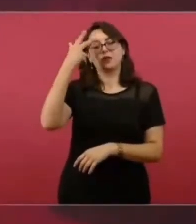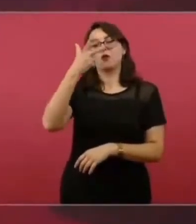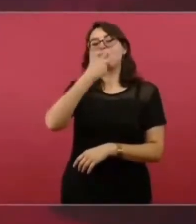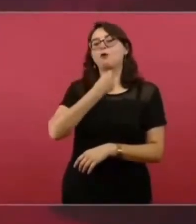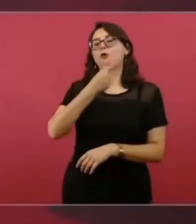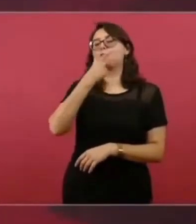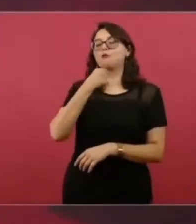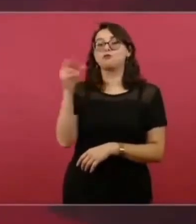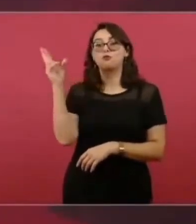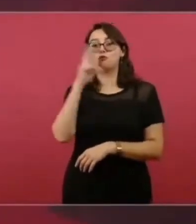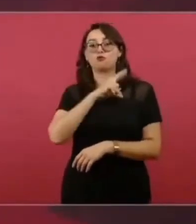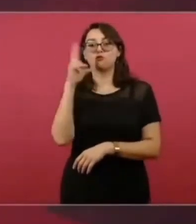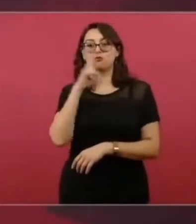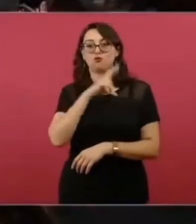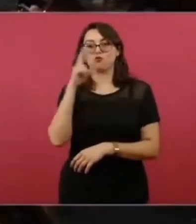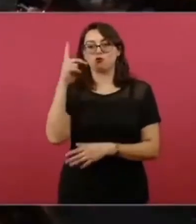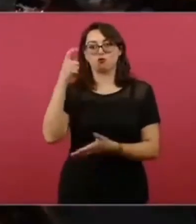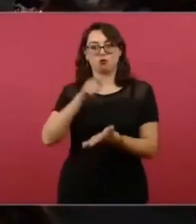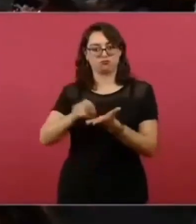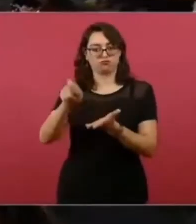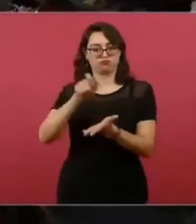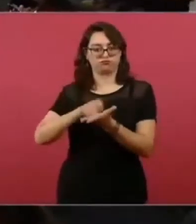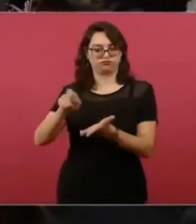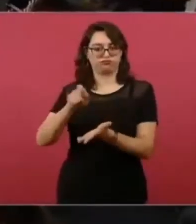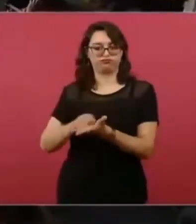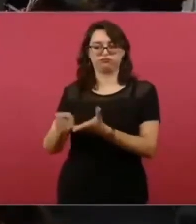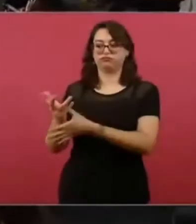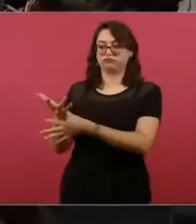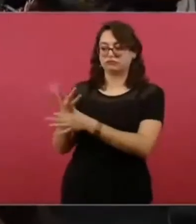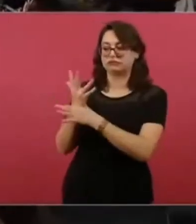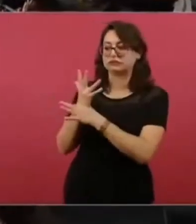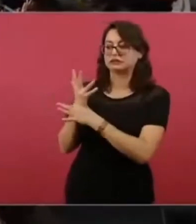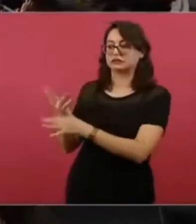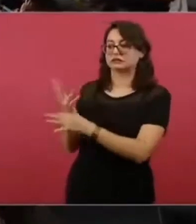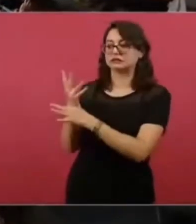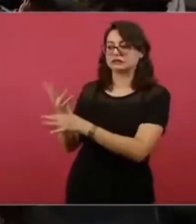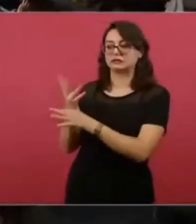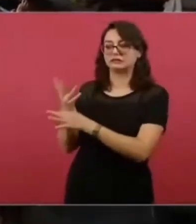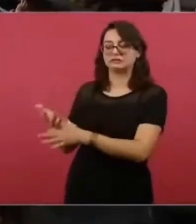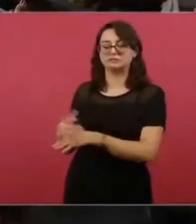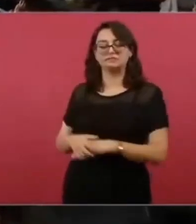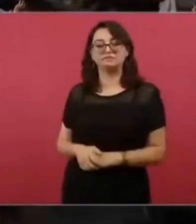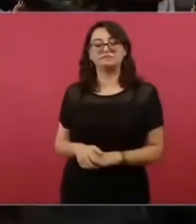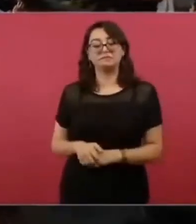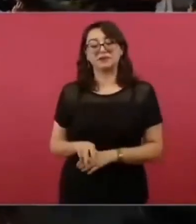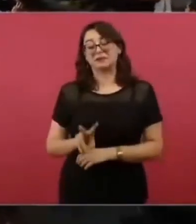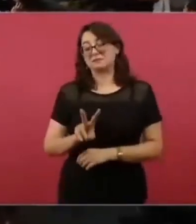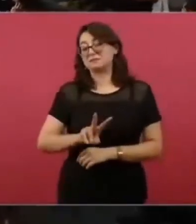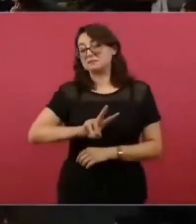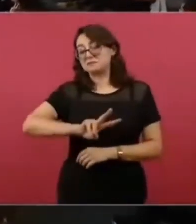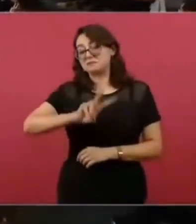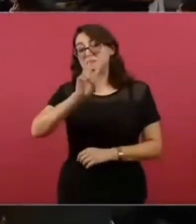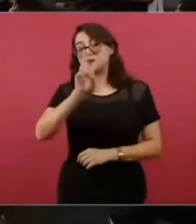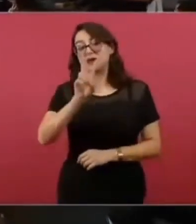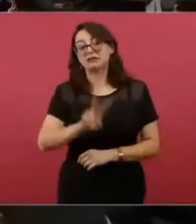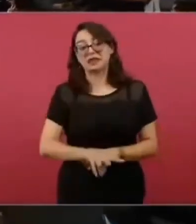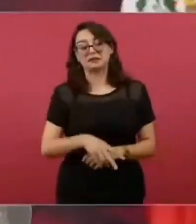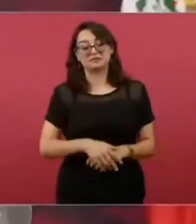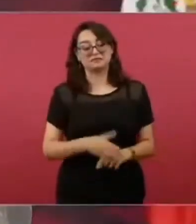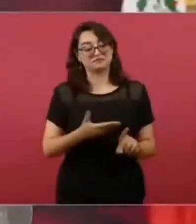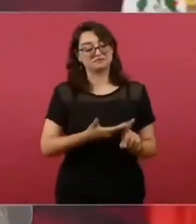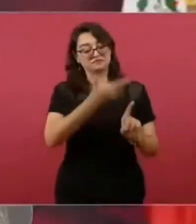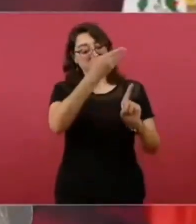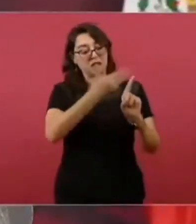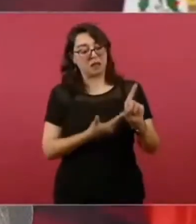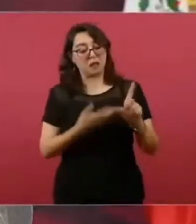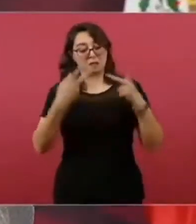Bielinski, que decía, no cabe duda que cuando un hombre se entrega